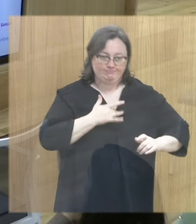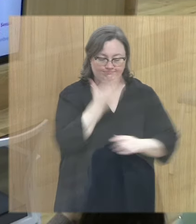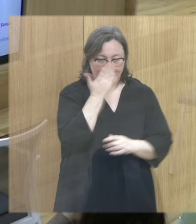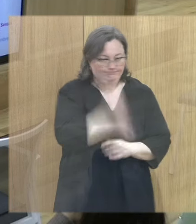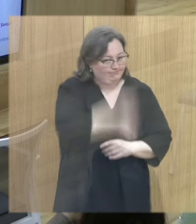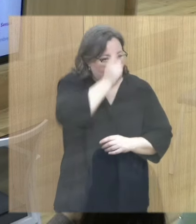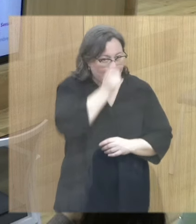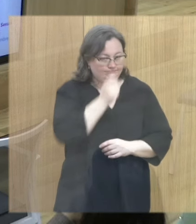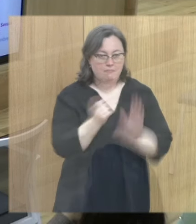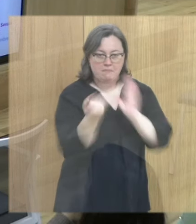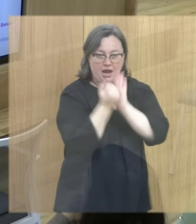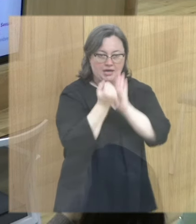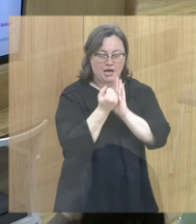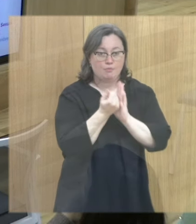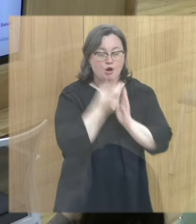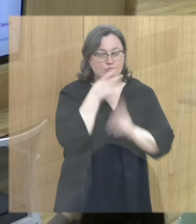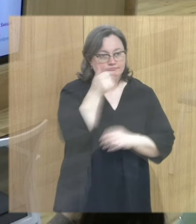peque.